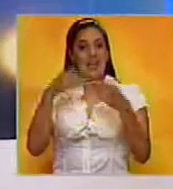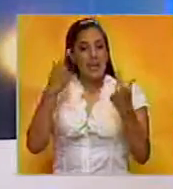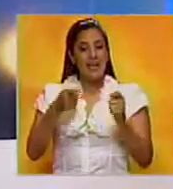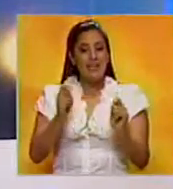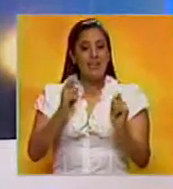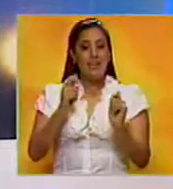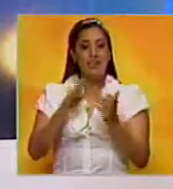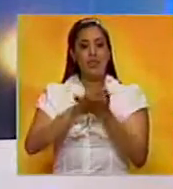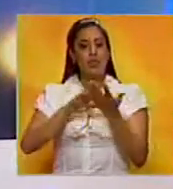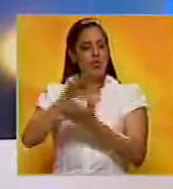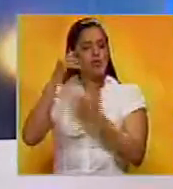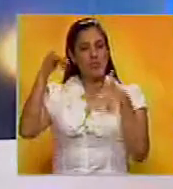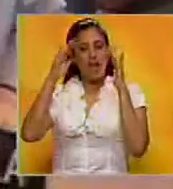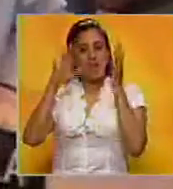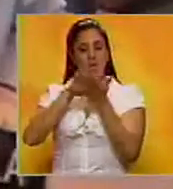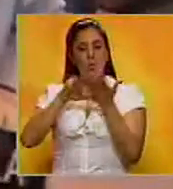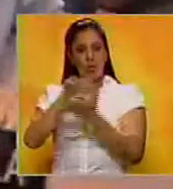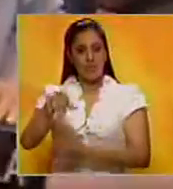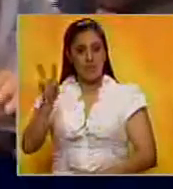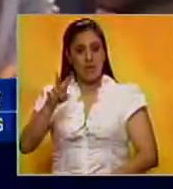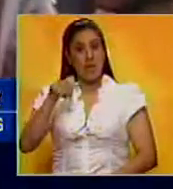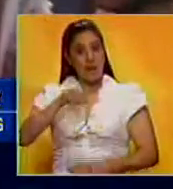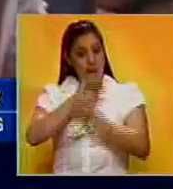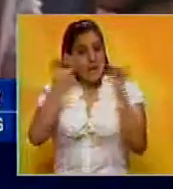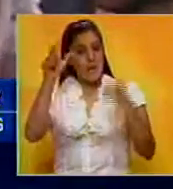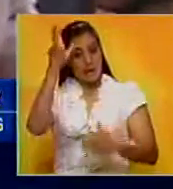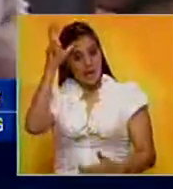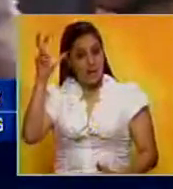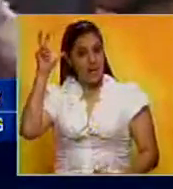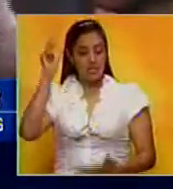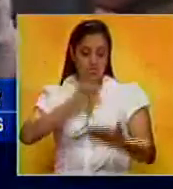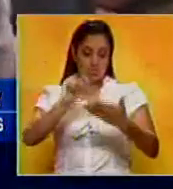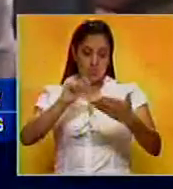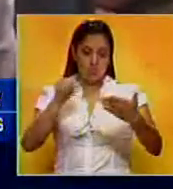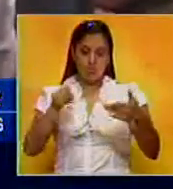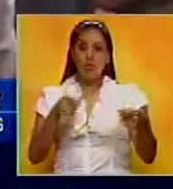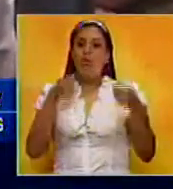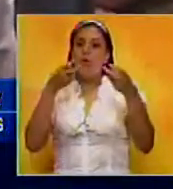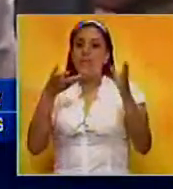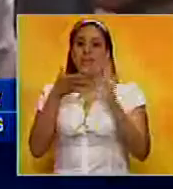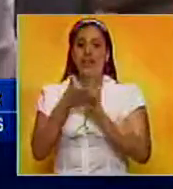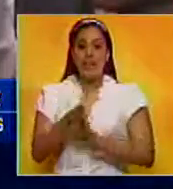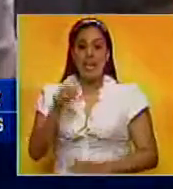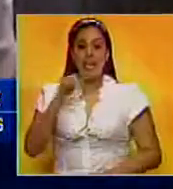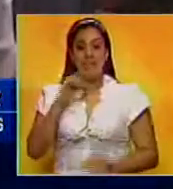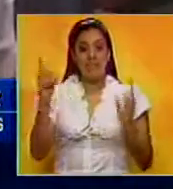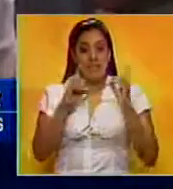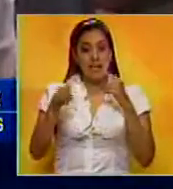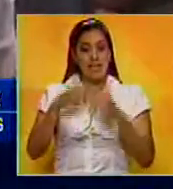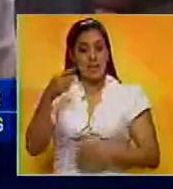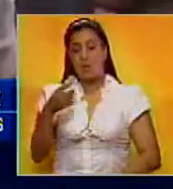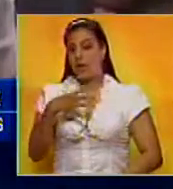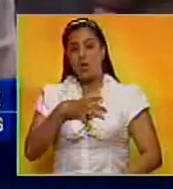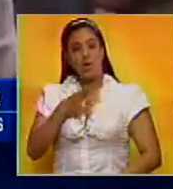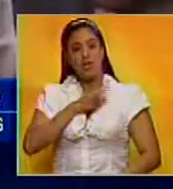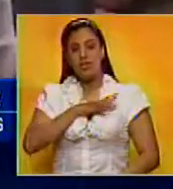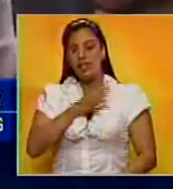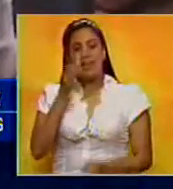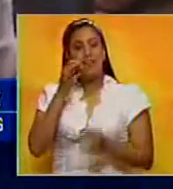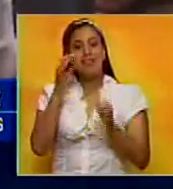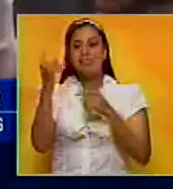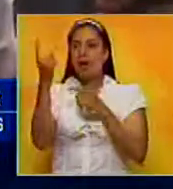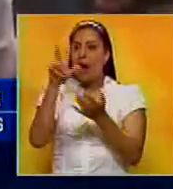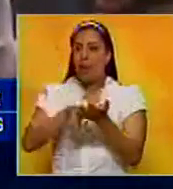que se tratará la situación de Venezuela. Esta mañana la Cancillería emitió un comunicado en el que señala que el debate de mañana no cuenta con el